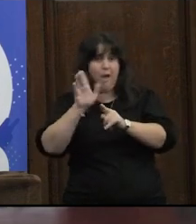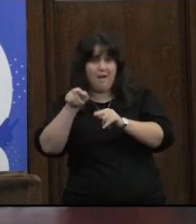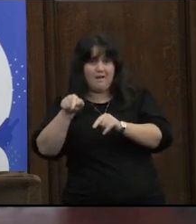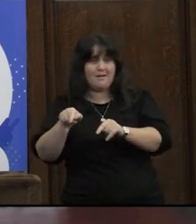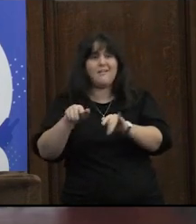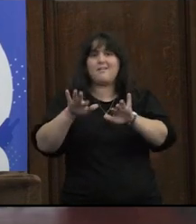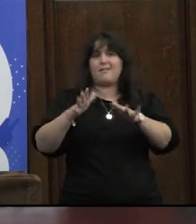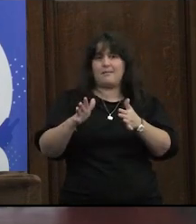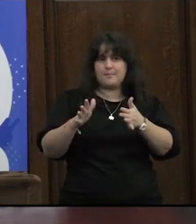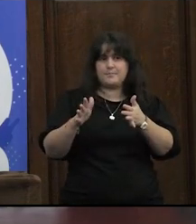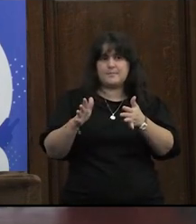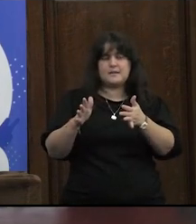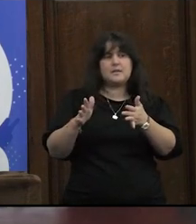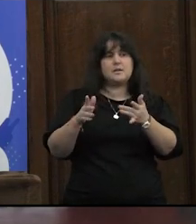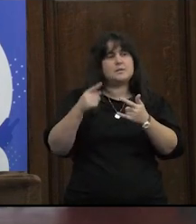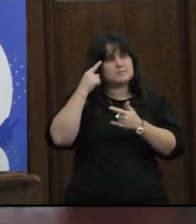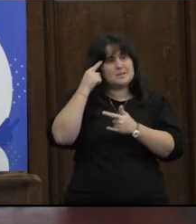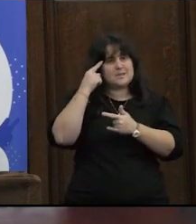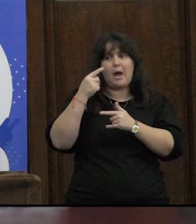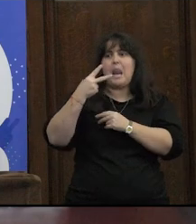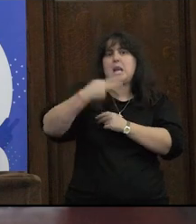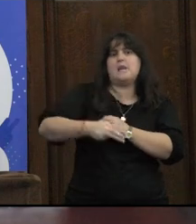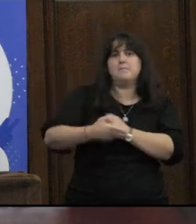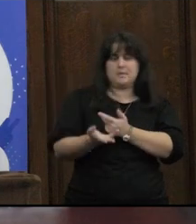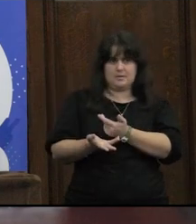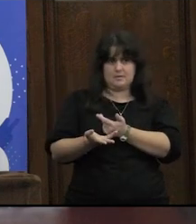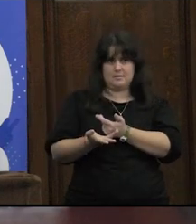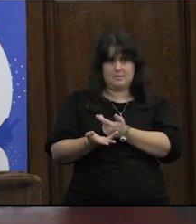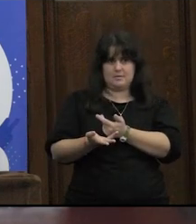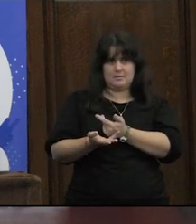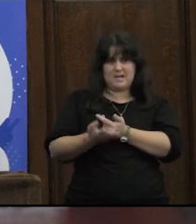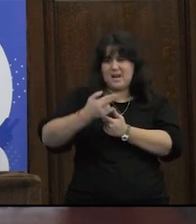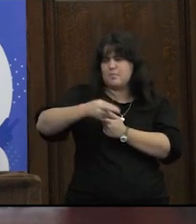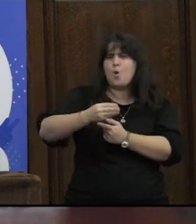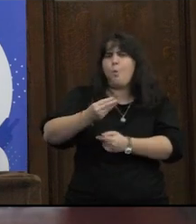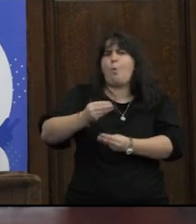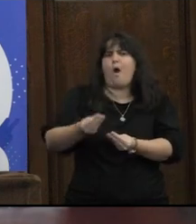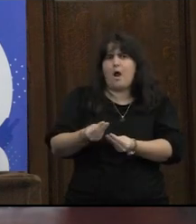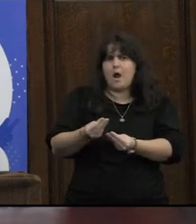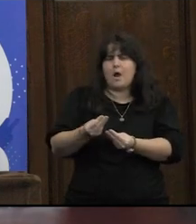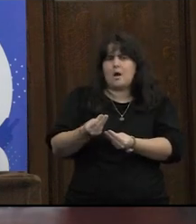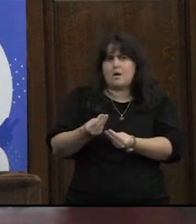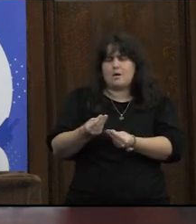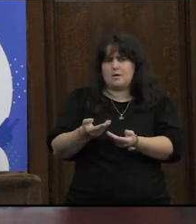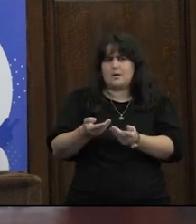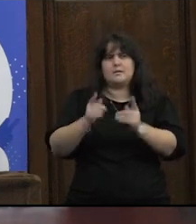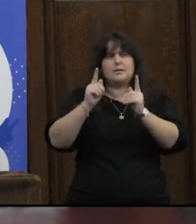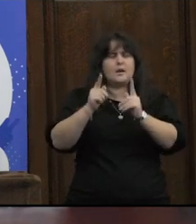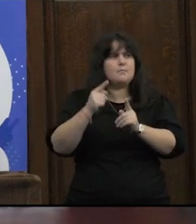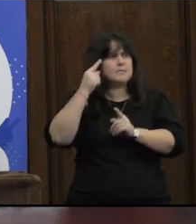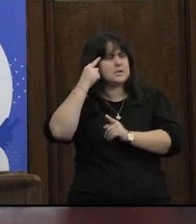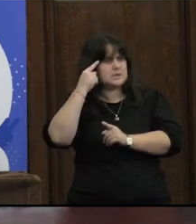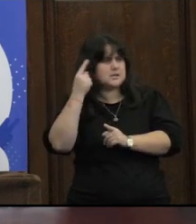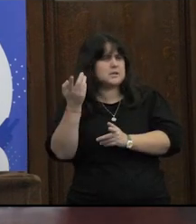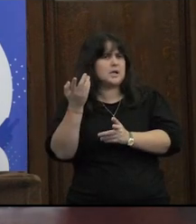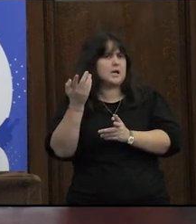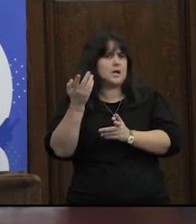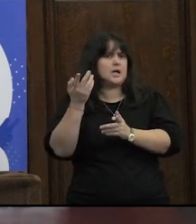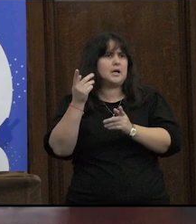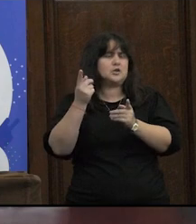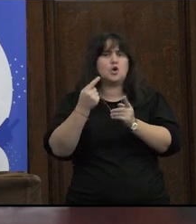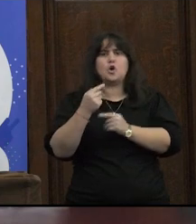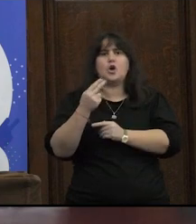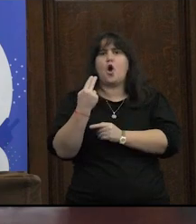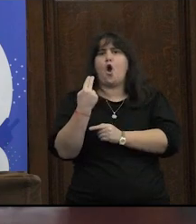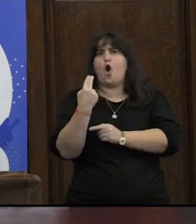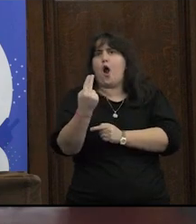psicoanálisis es pensar los límites de esto pensar las opacidades pensar que